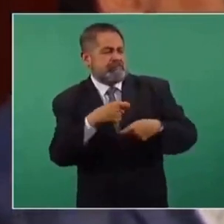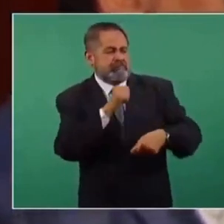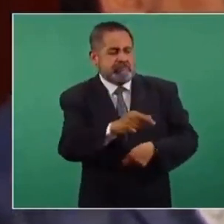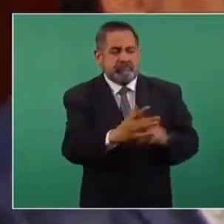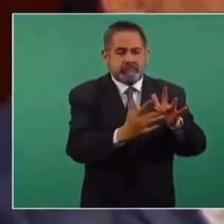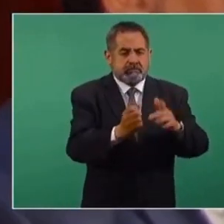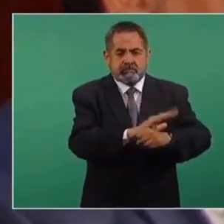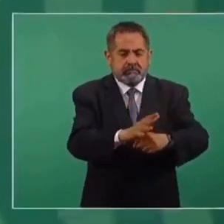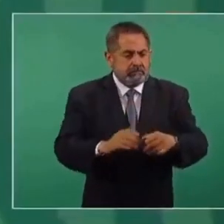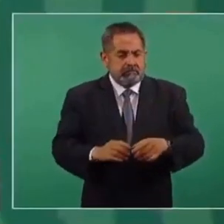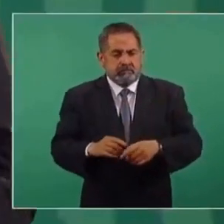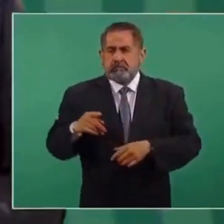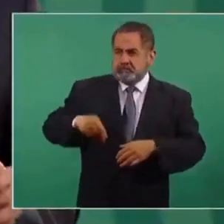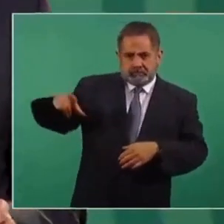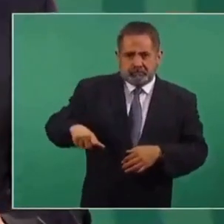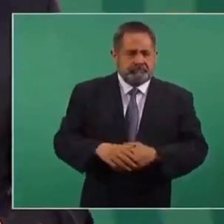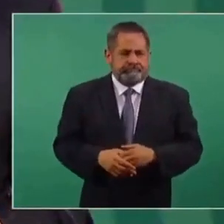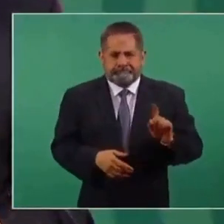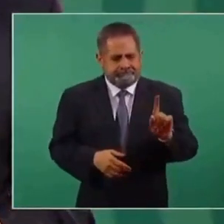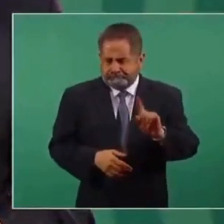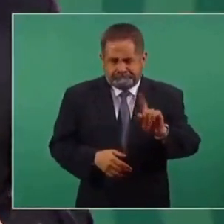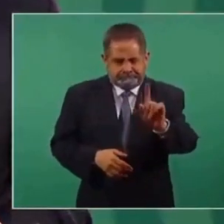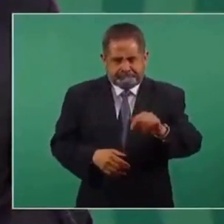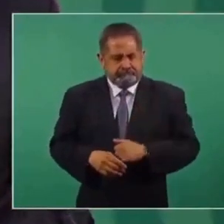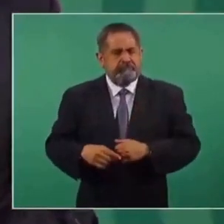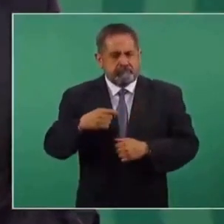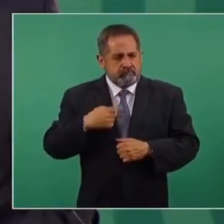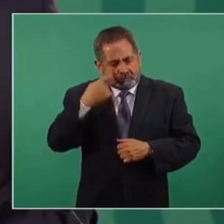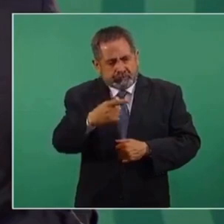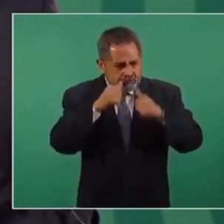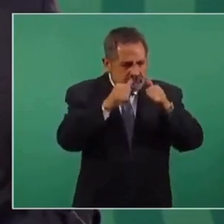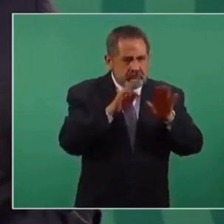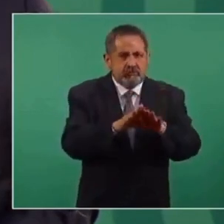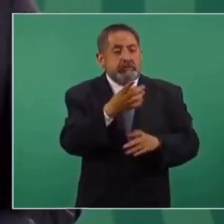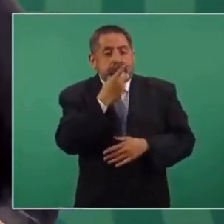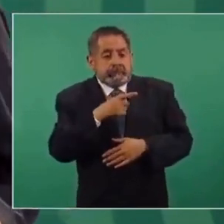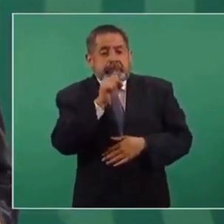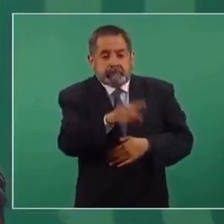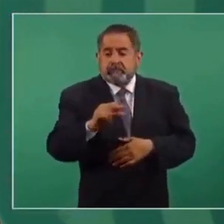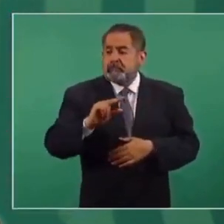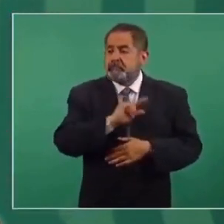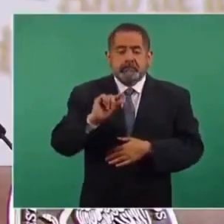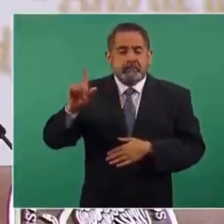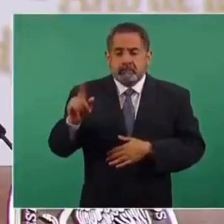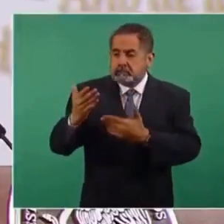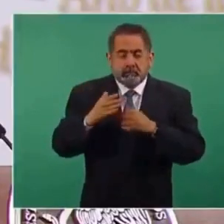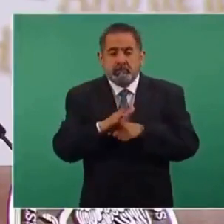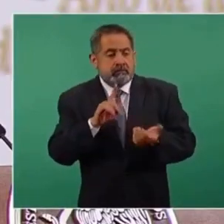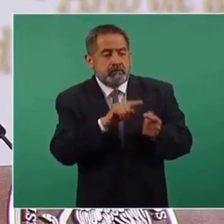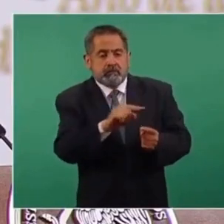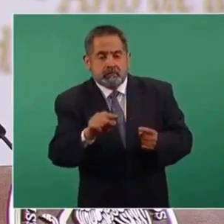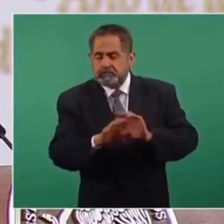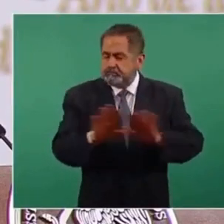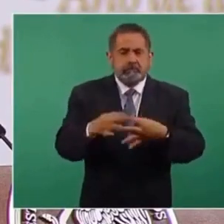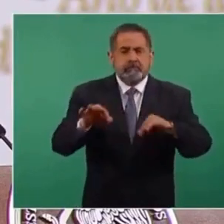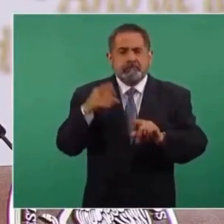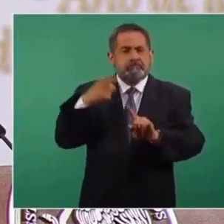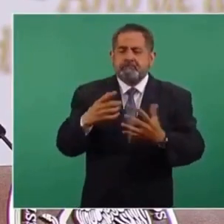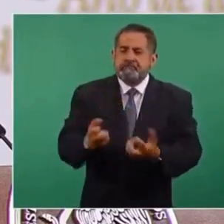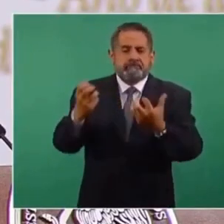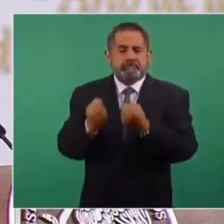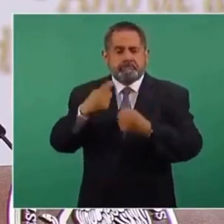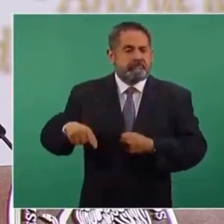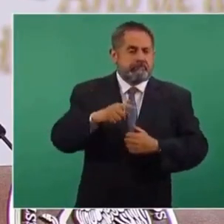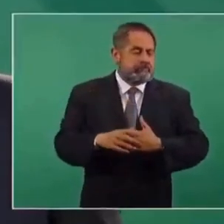de que tienen contacto con pacientes con COVID? No, no, nosotros atendemos a todos y nos guiamos por lo que nos dicen los especialistas y lo que más nos importa es salvar vidas.